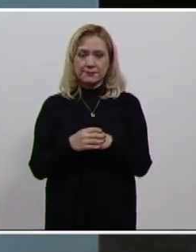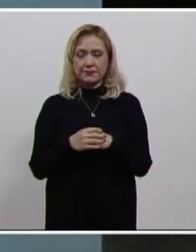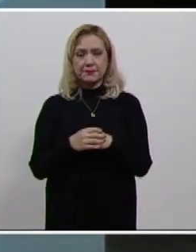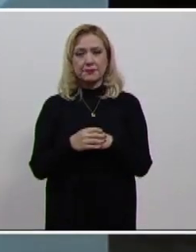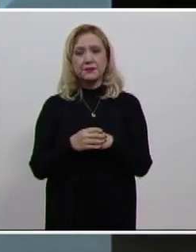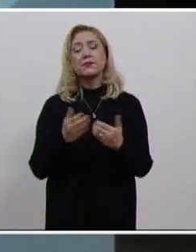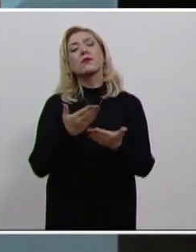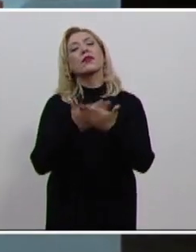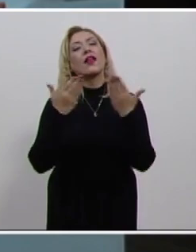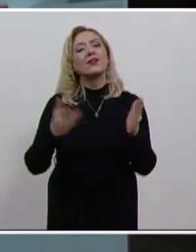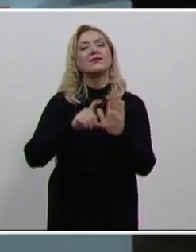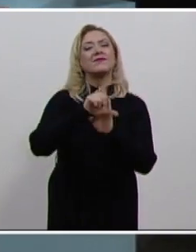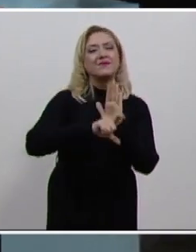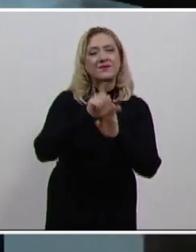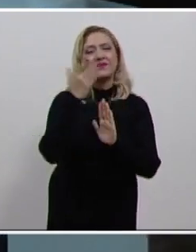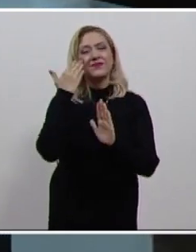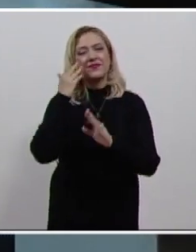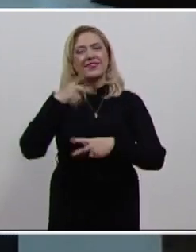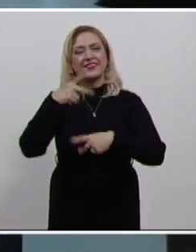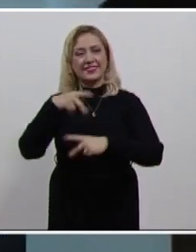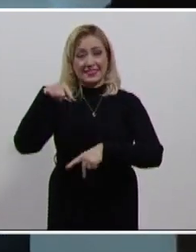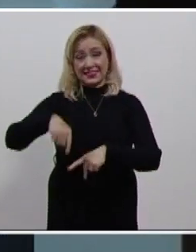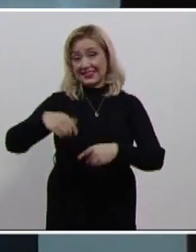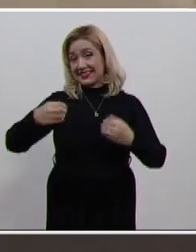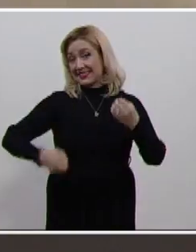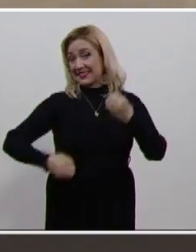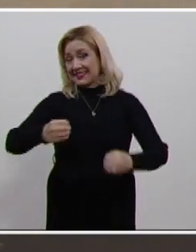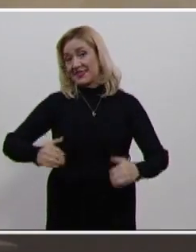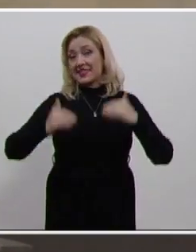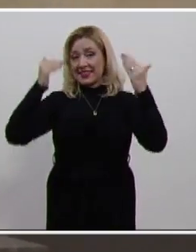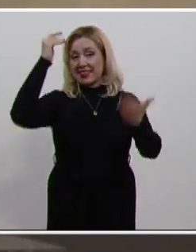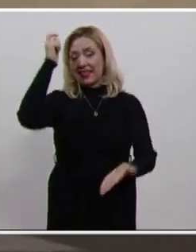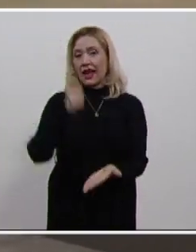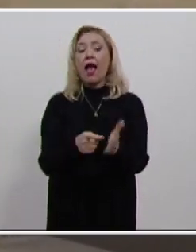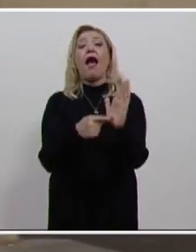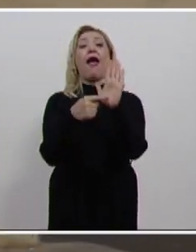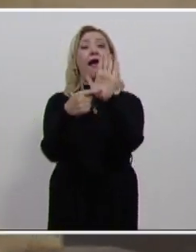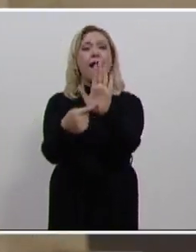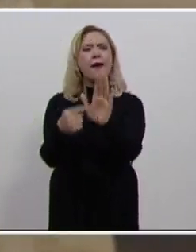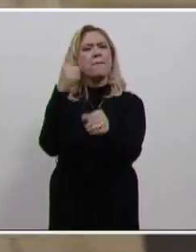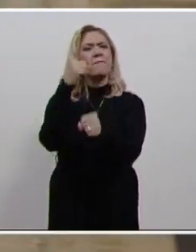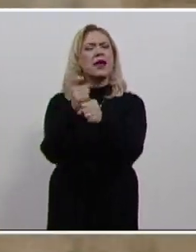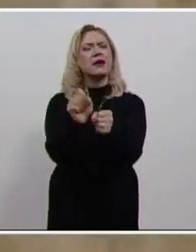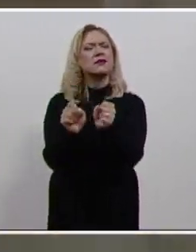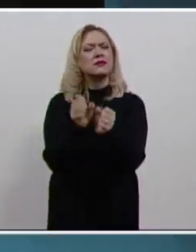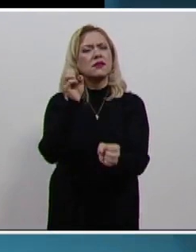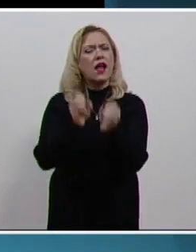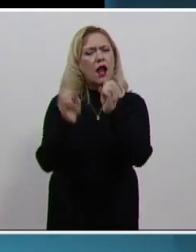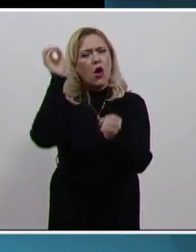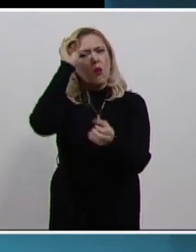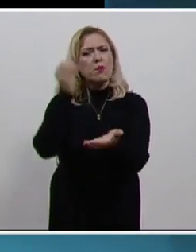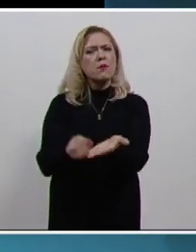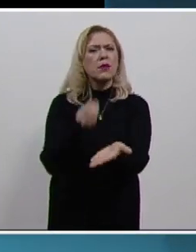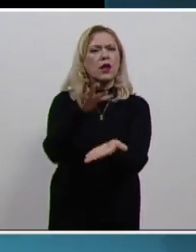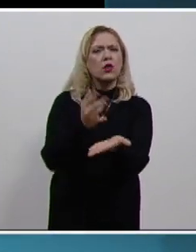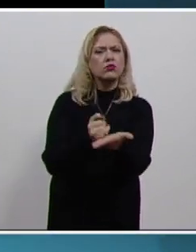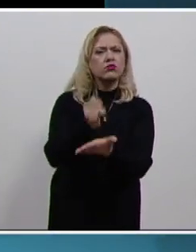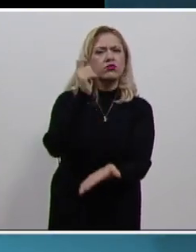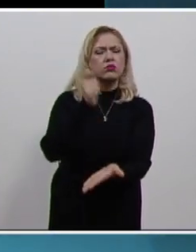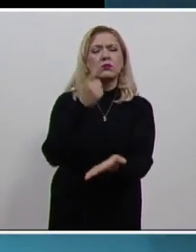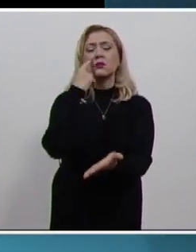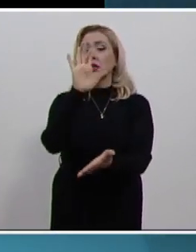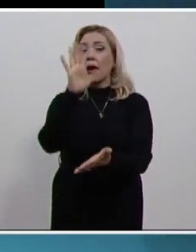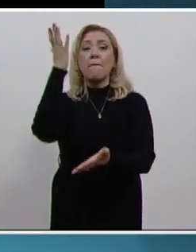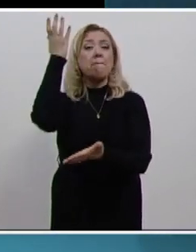En sus redes sociales, la Suprema Corte de Justicia de la Nación destacó un criterio de la primera sala que describe lo que debe incluir una